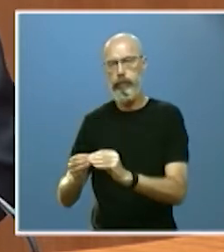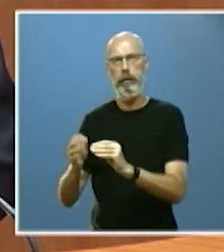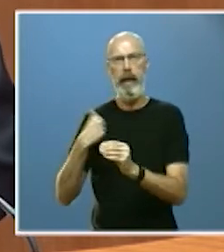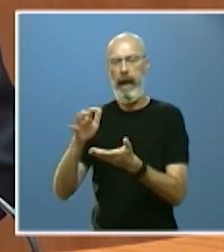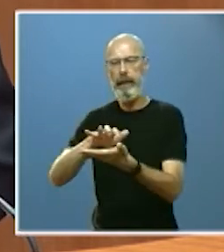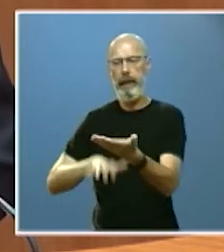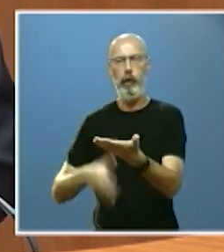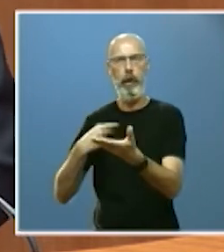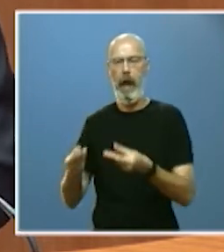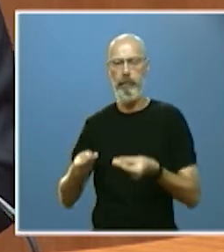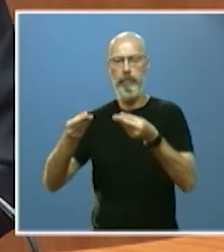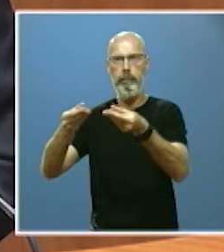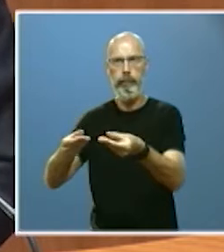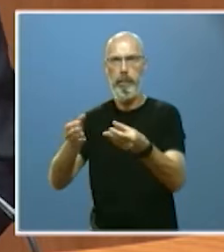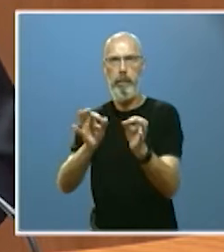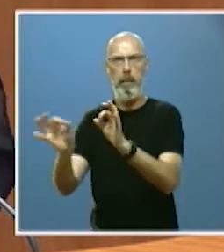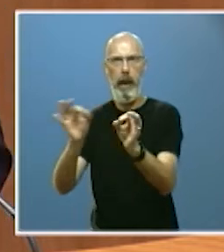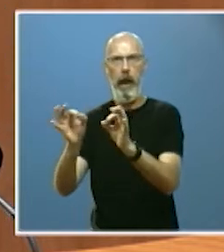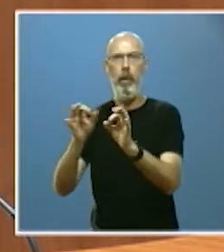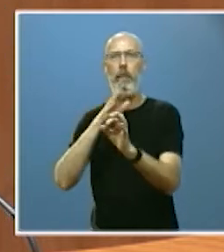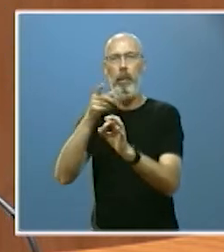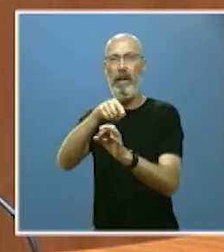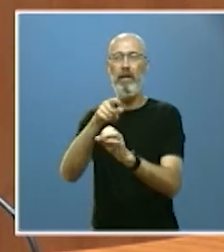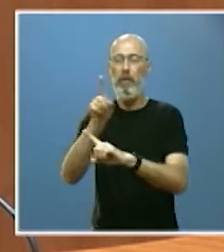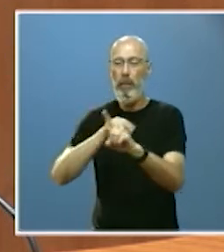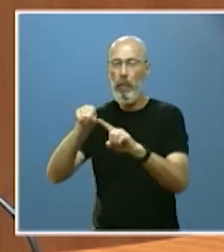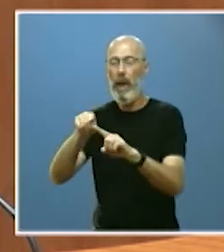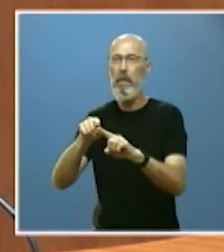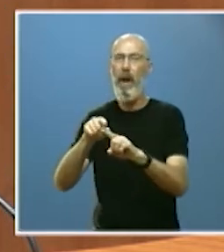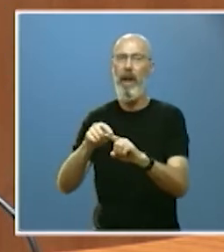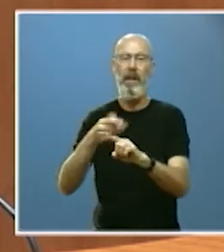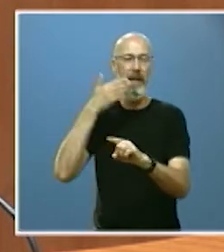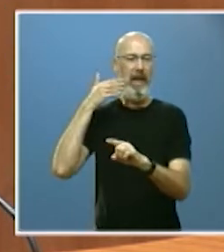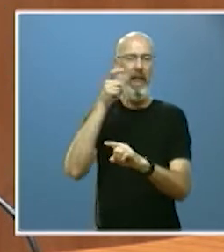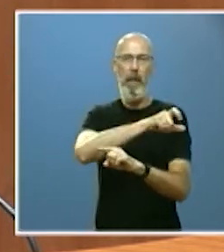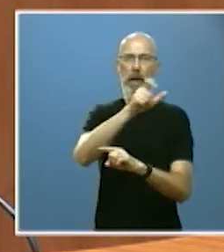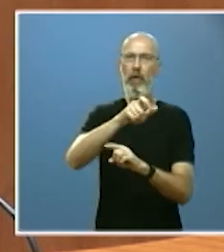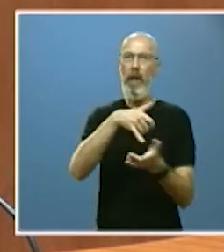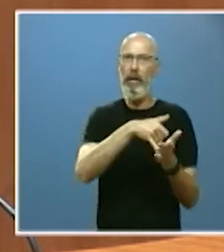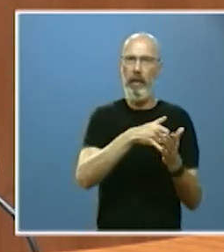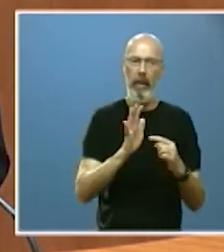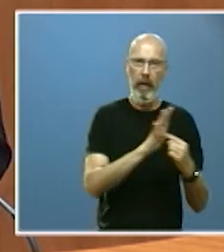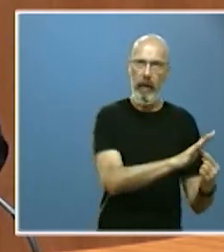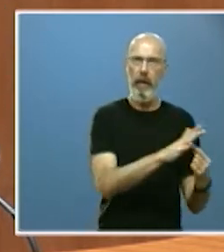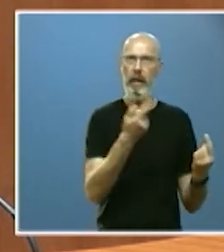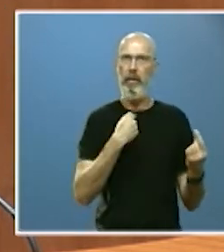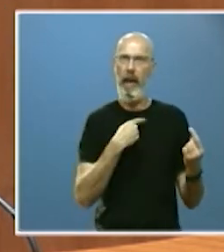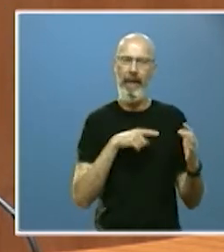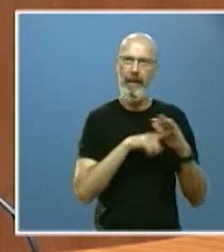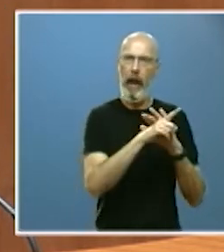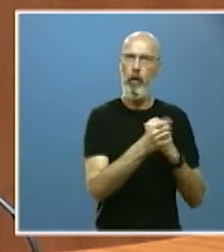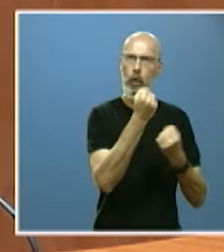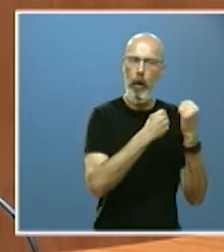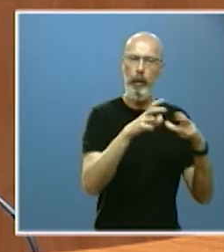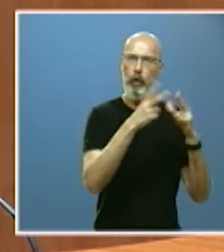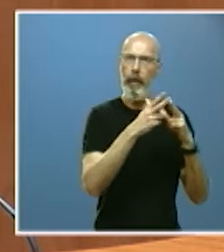frente ante un problema que lastra la dignidad de muchas personas y recorta posibilidades de su desarrollo económico y